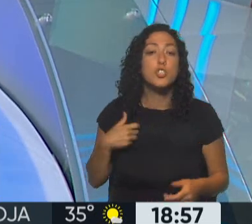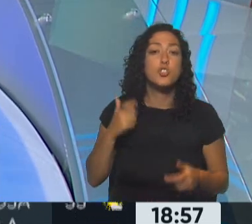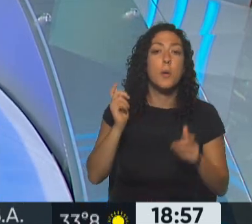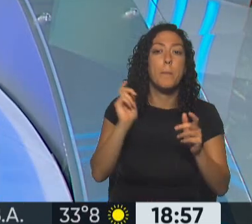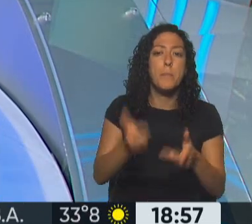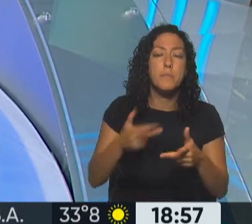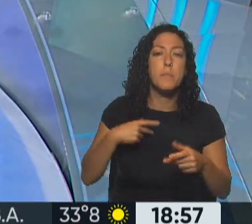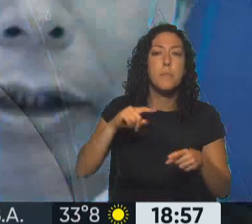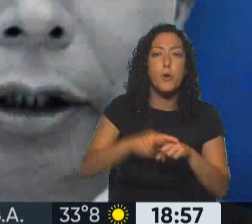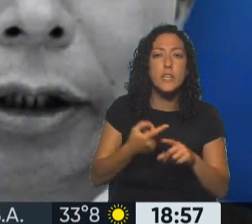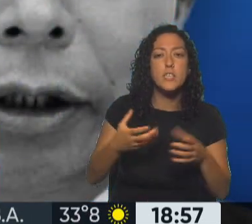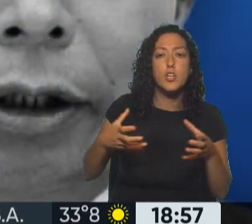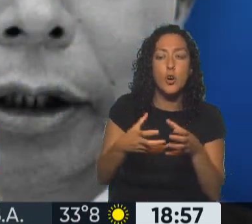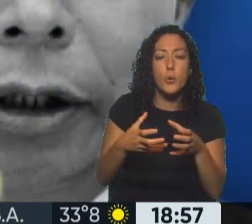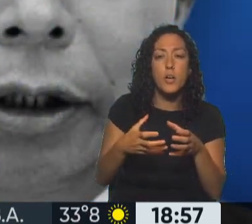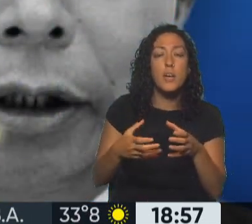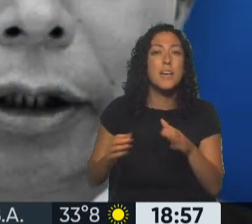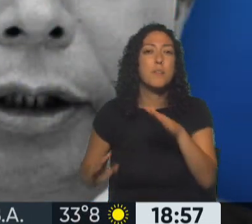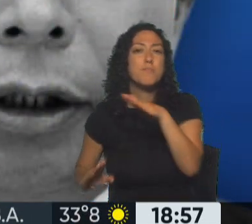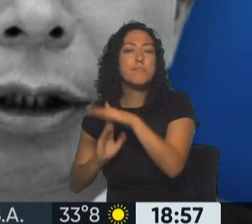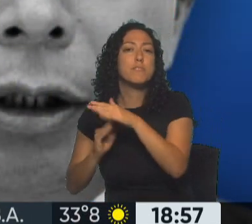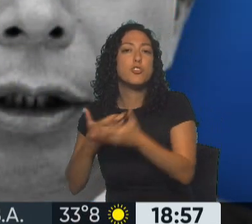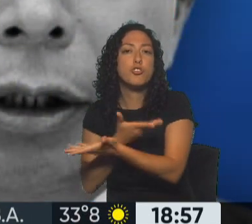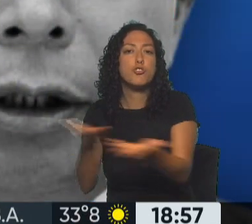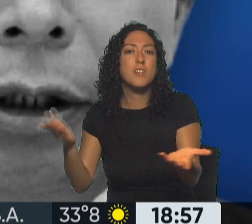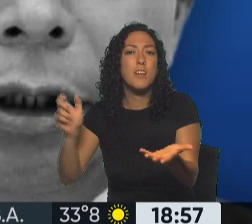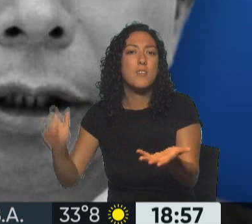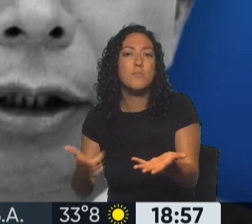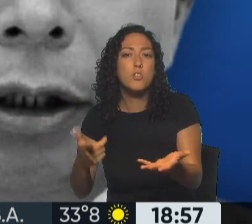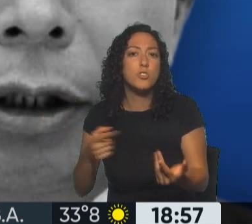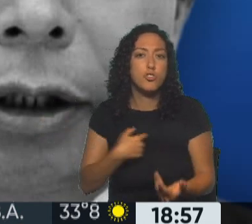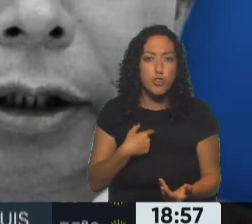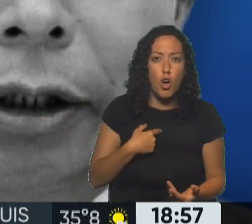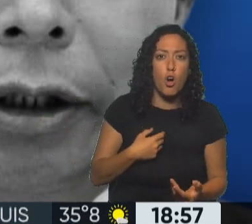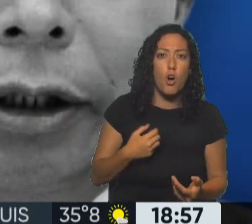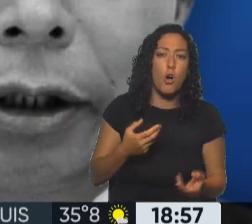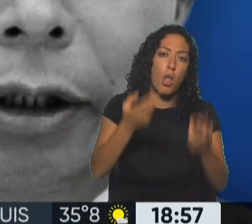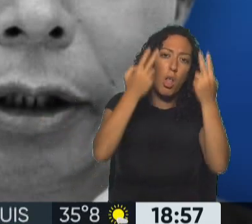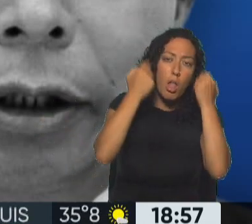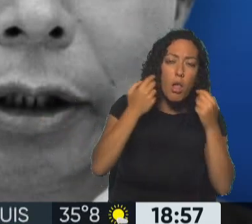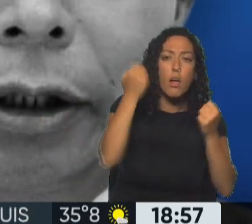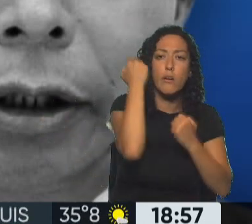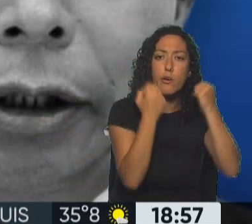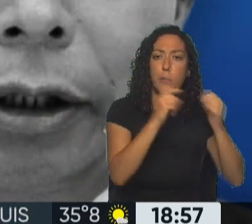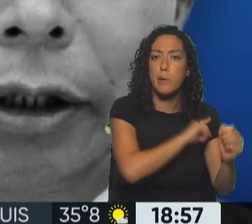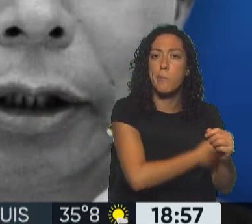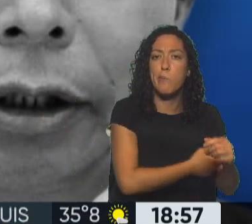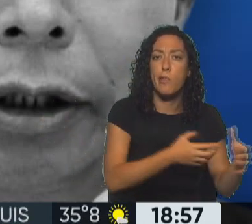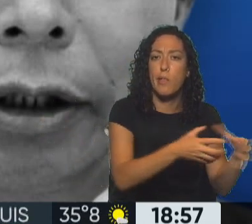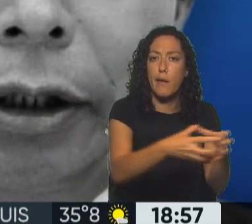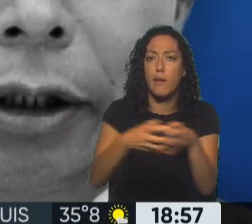clase política que el poder popular es la máxima expresión de las sociedades. No quise obedecer a los grupos de poder económico sociales,